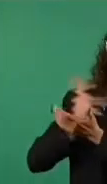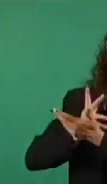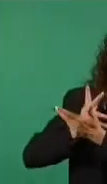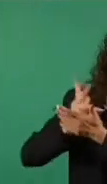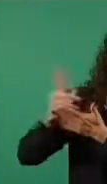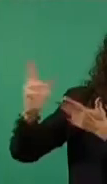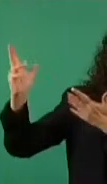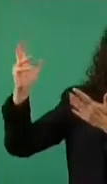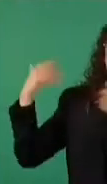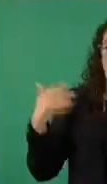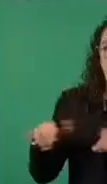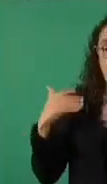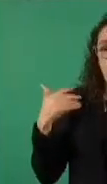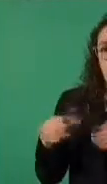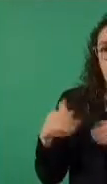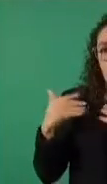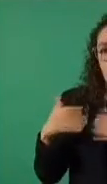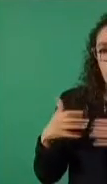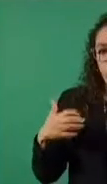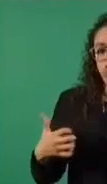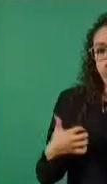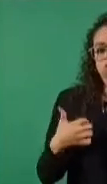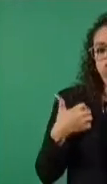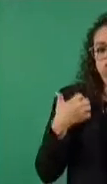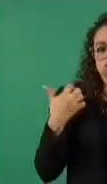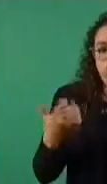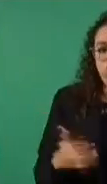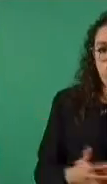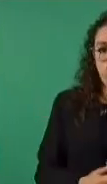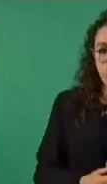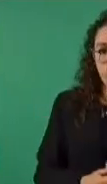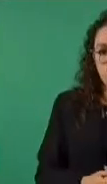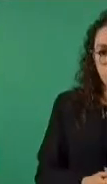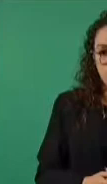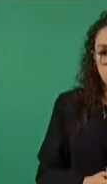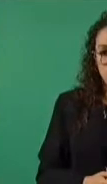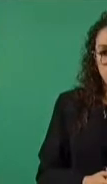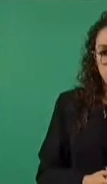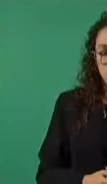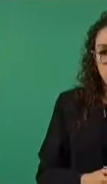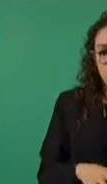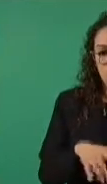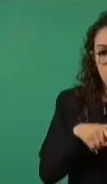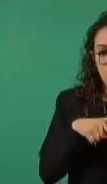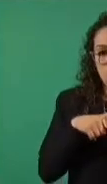continuaría el predominio